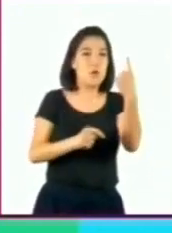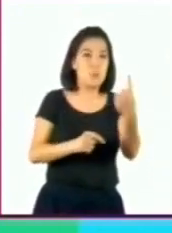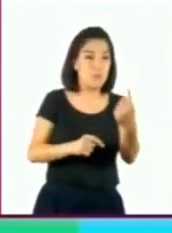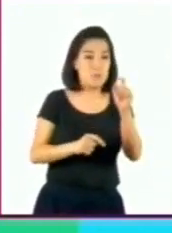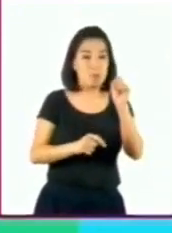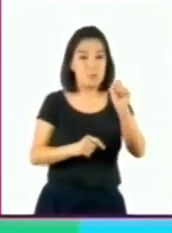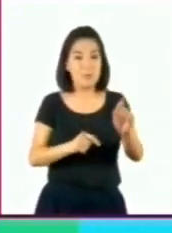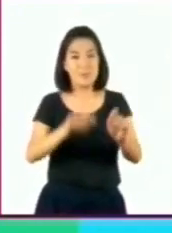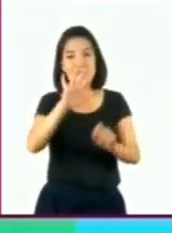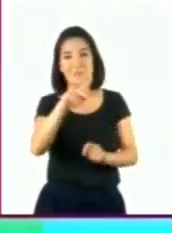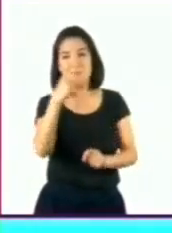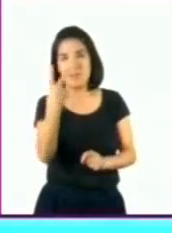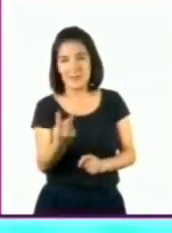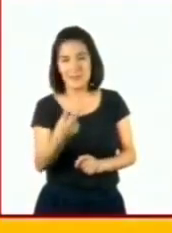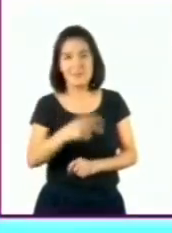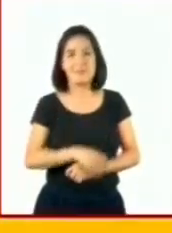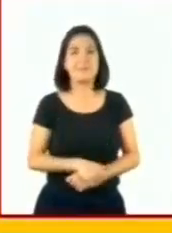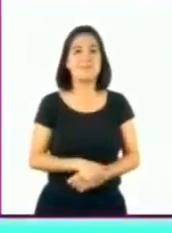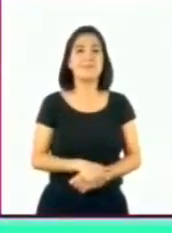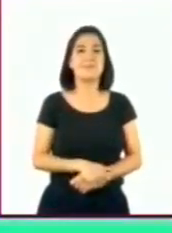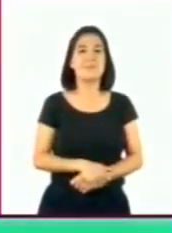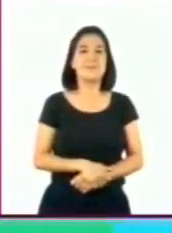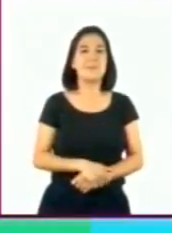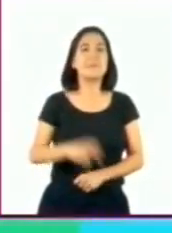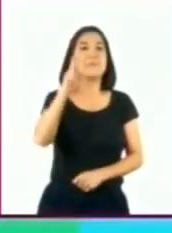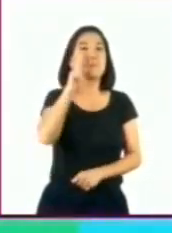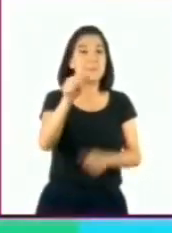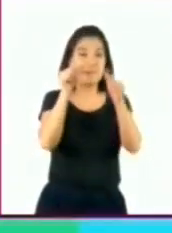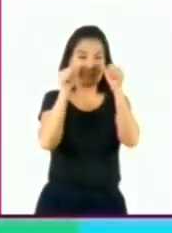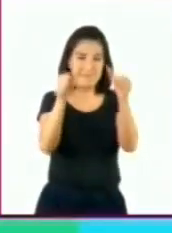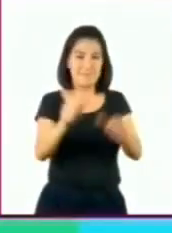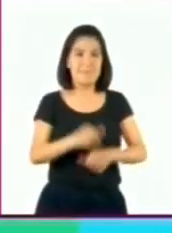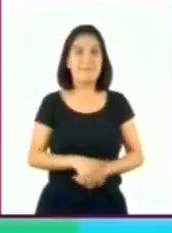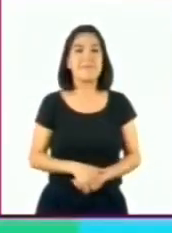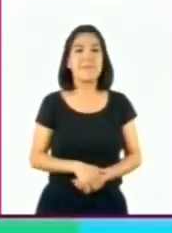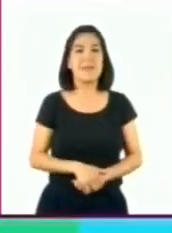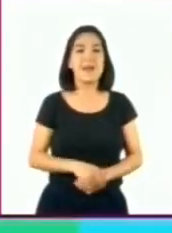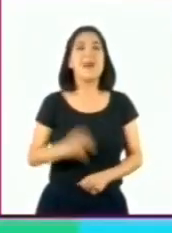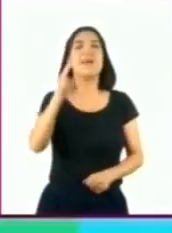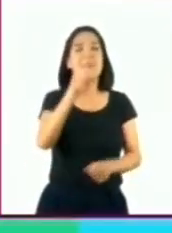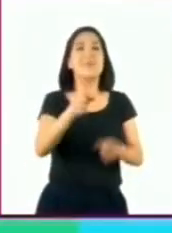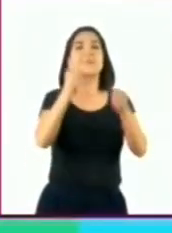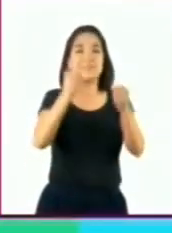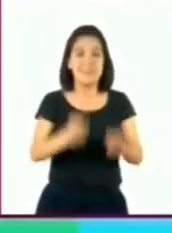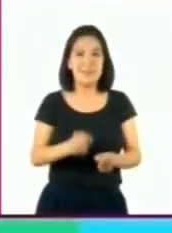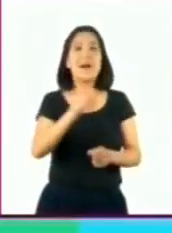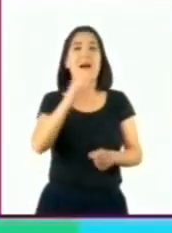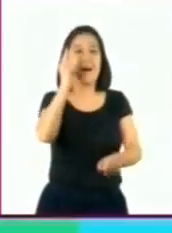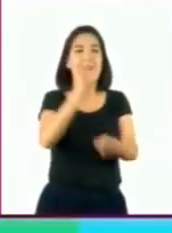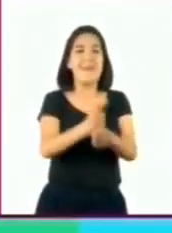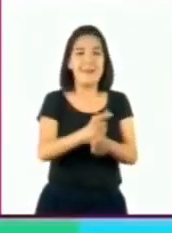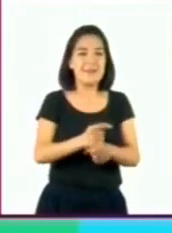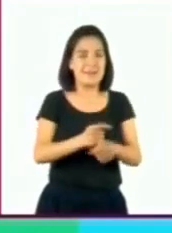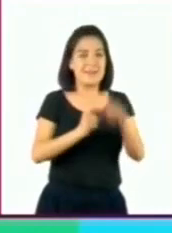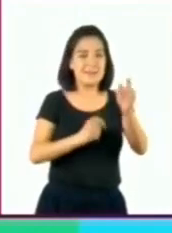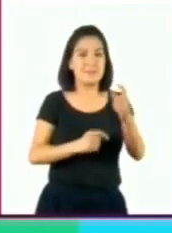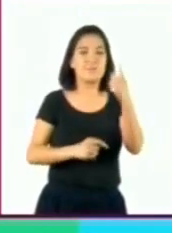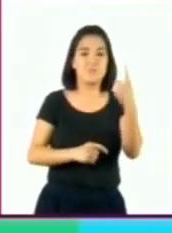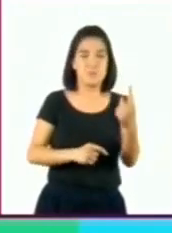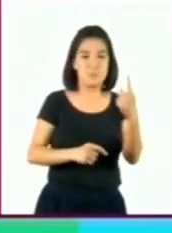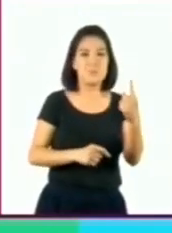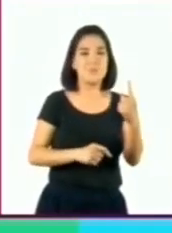.52. Miren con atención. Seguramente ya se dieron cuenta que un entero 52